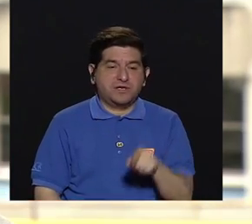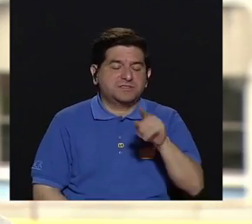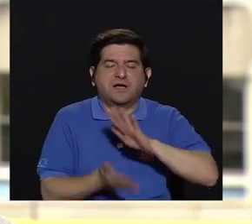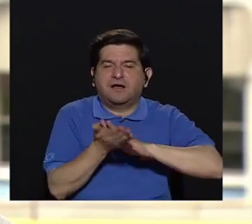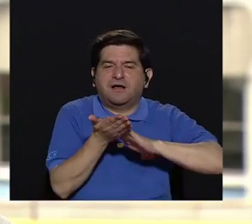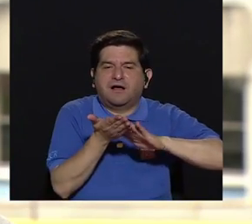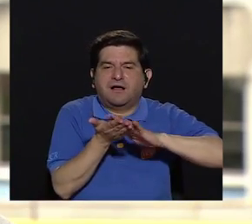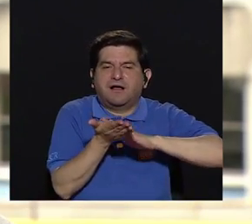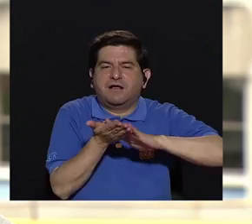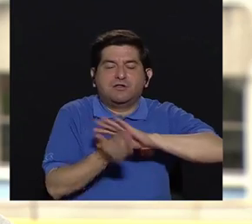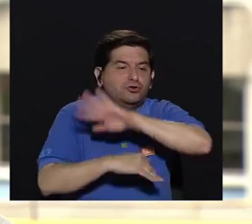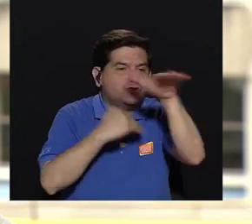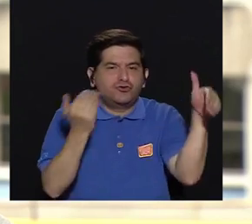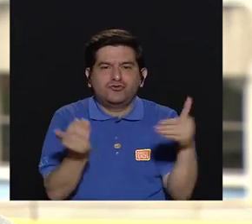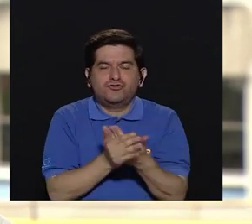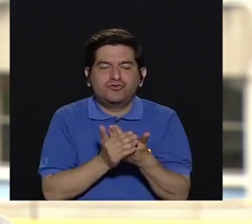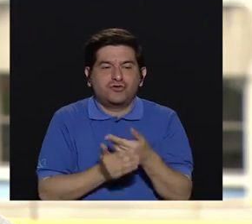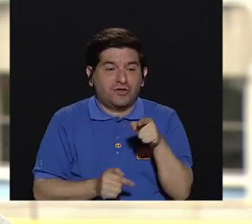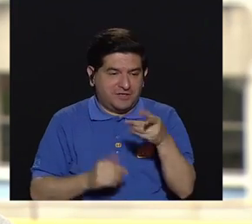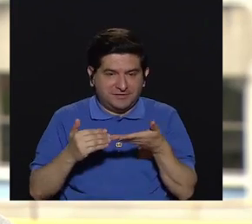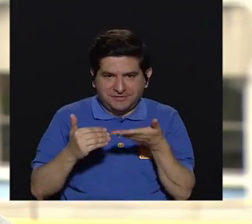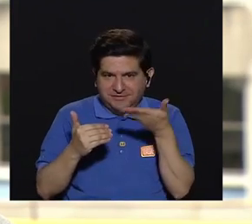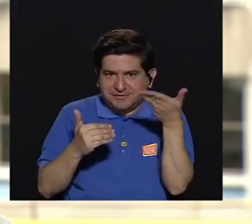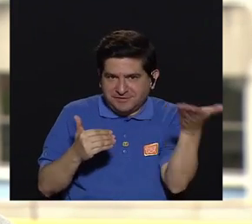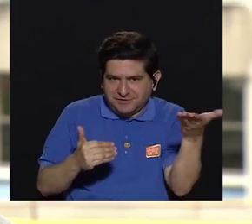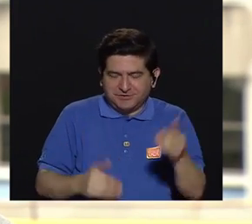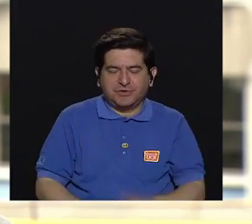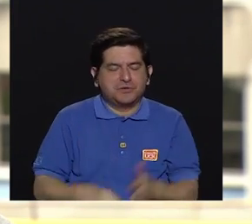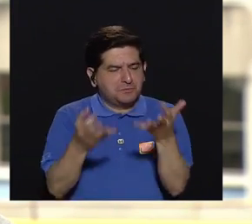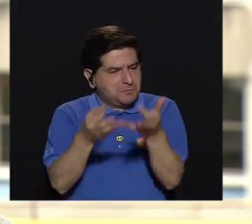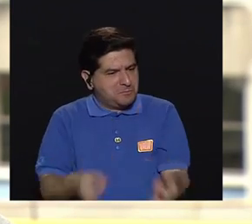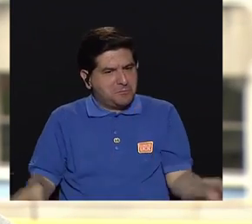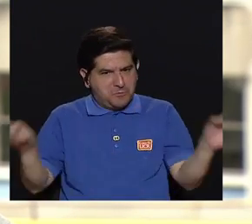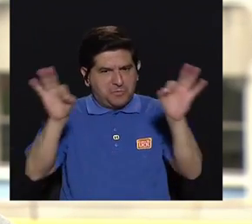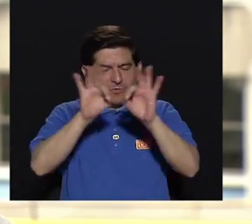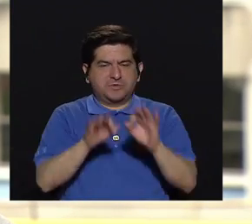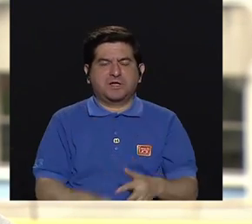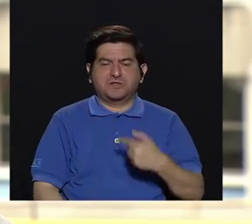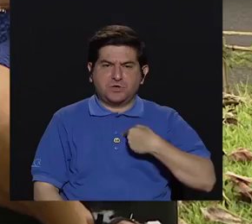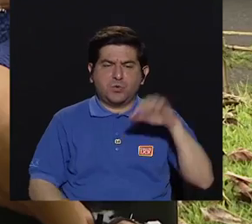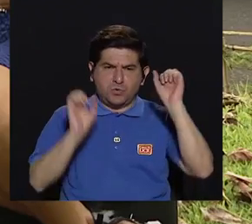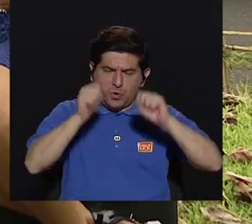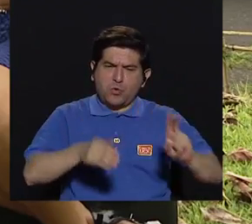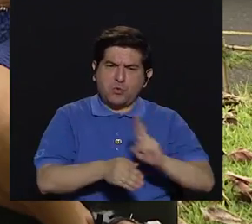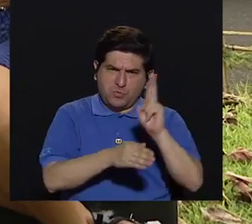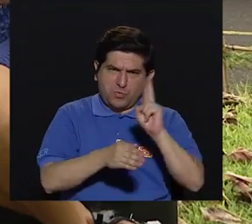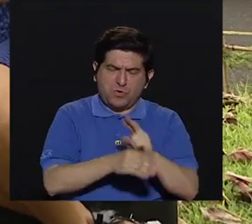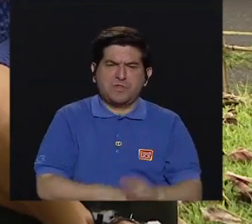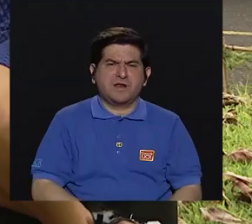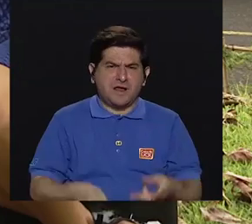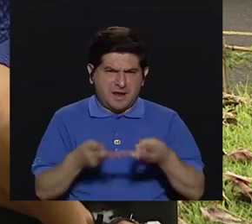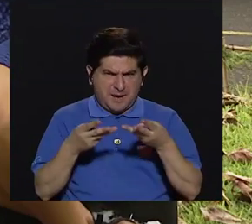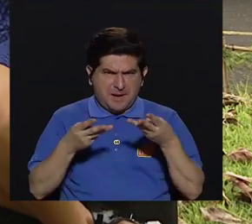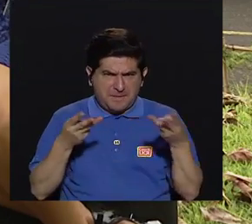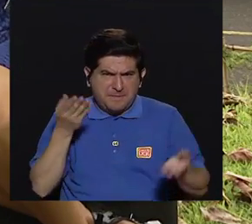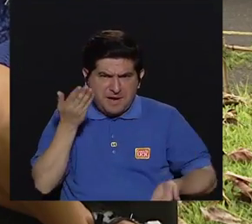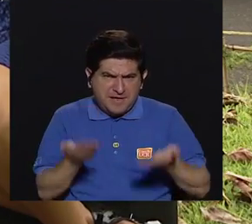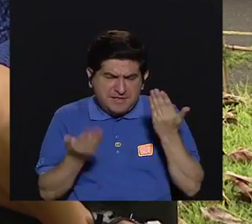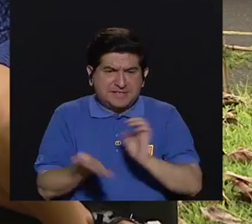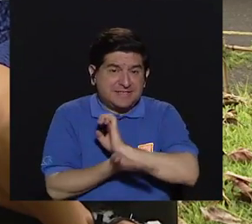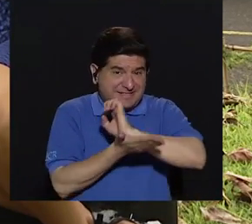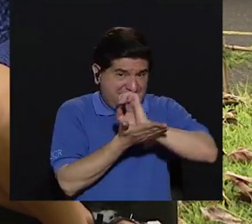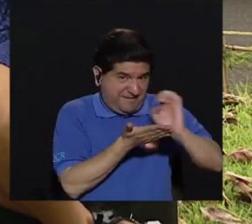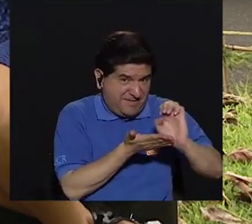uso de la textura, todos esos elementos son importantes. O los que uno puede acudir. ¿Hay algún material que